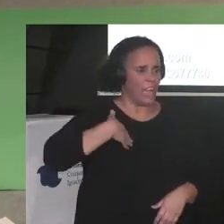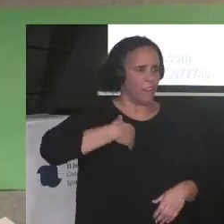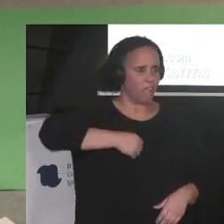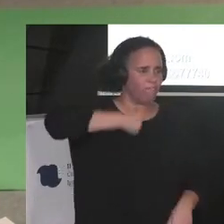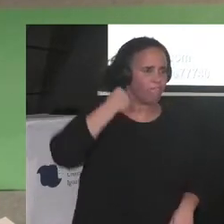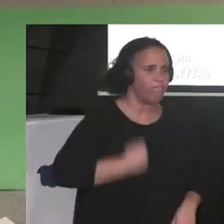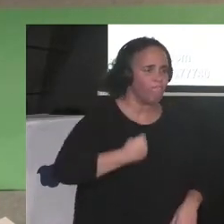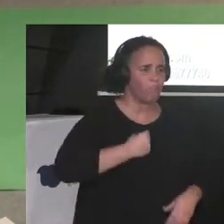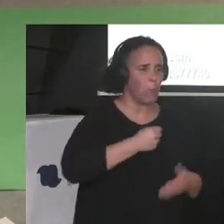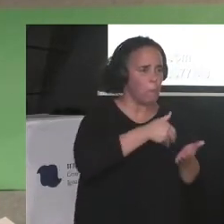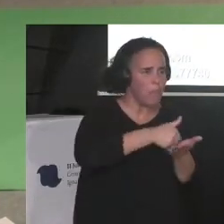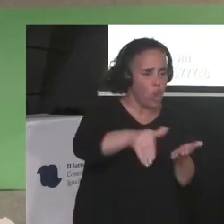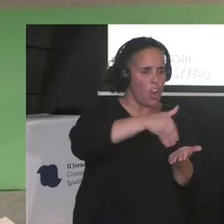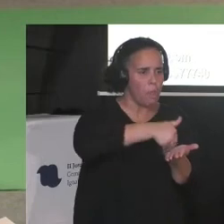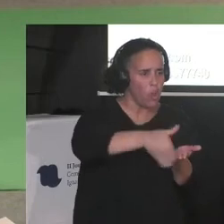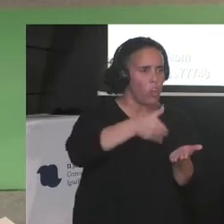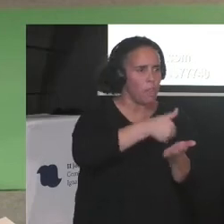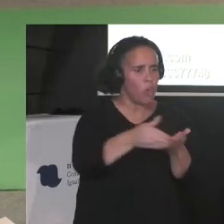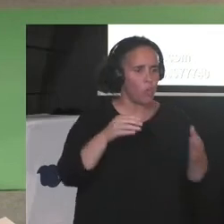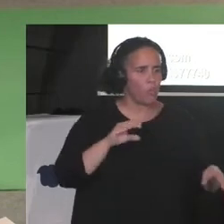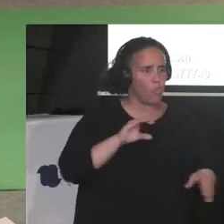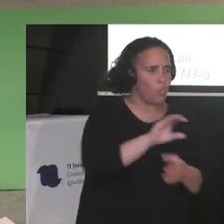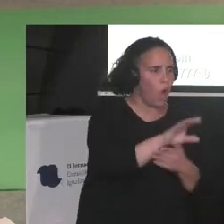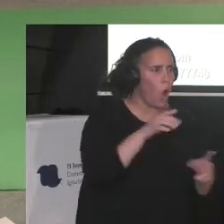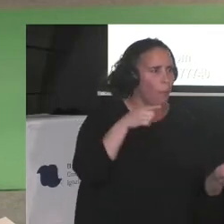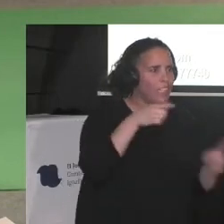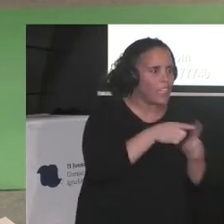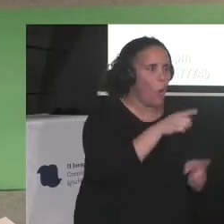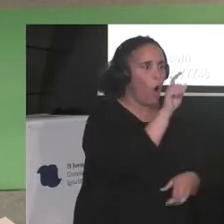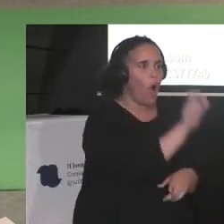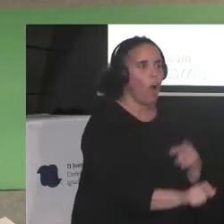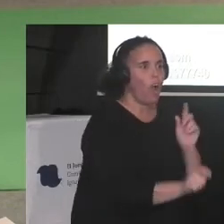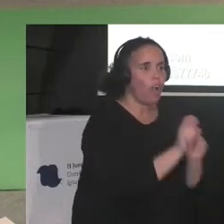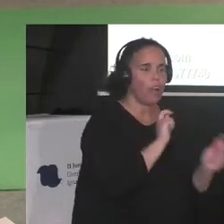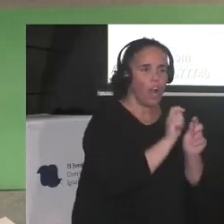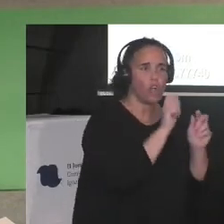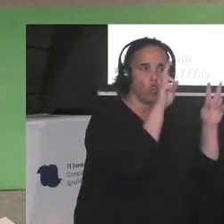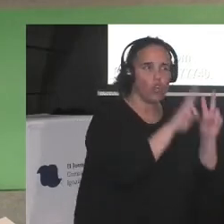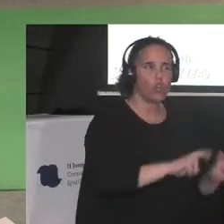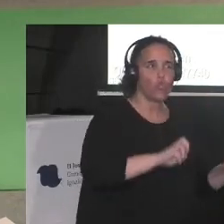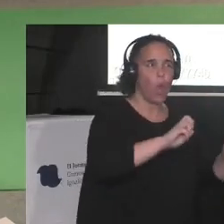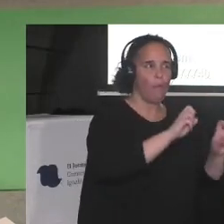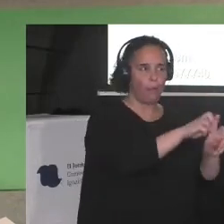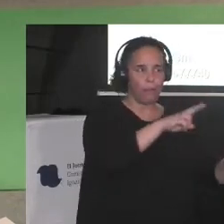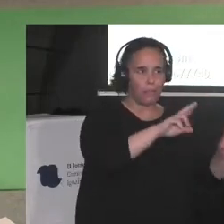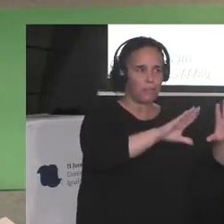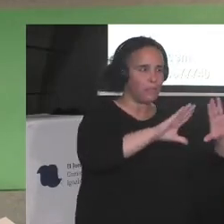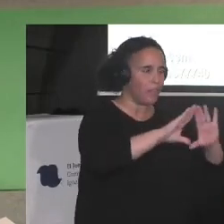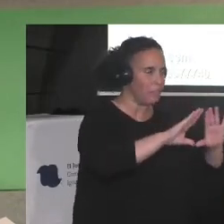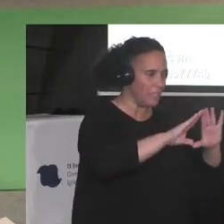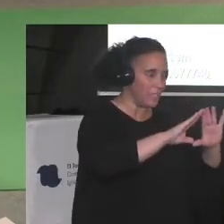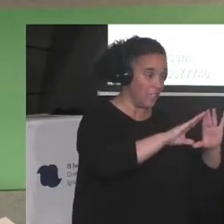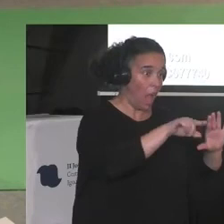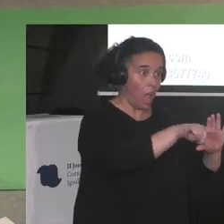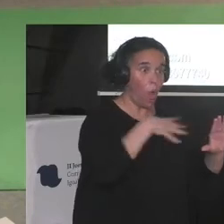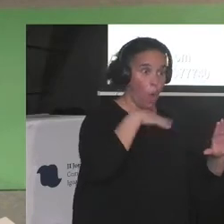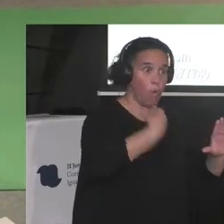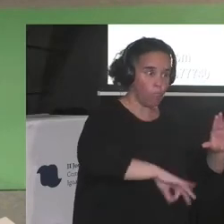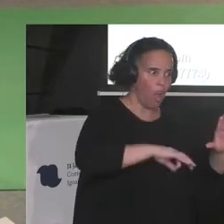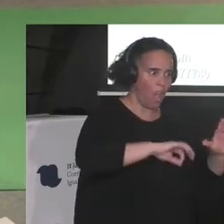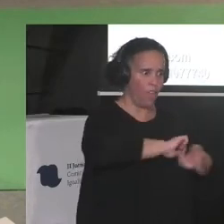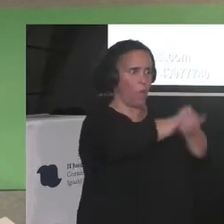intentando neutralizar a estas nuevas comunicadoras, capaces de cambiar el rumbo de cualquier historia,